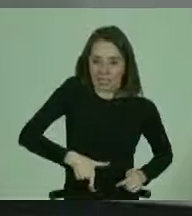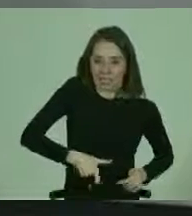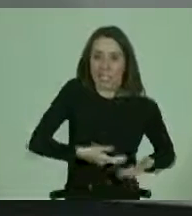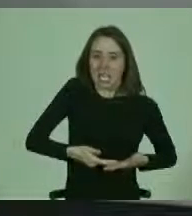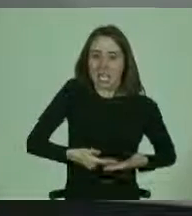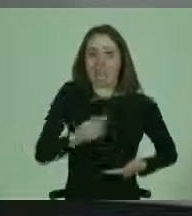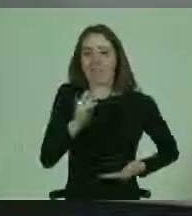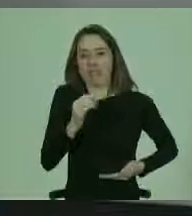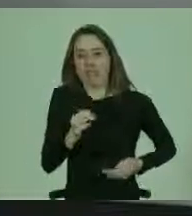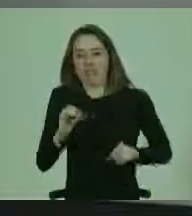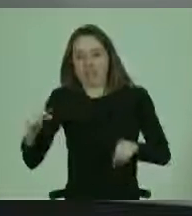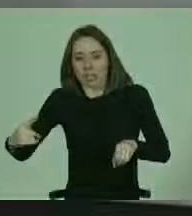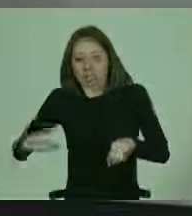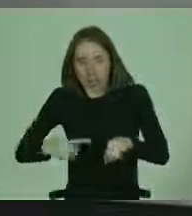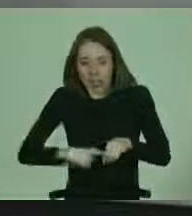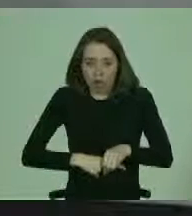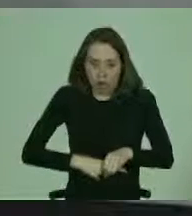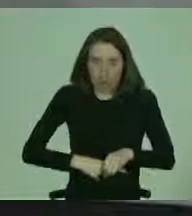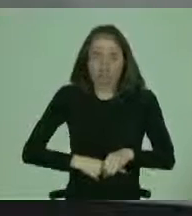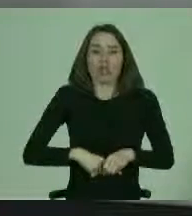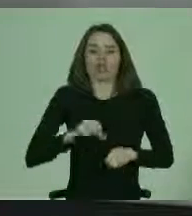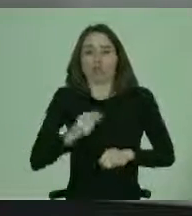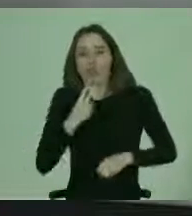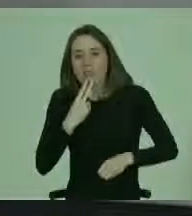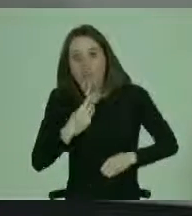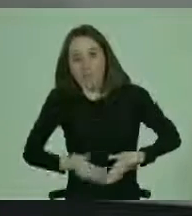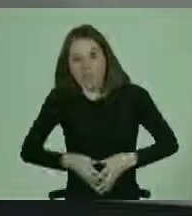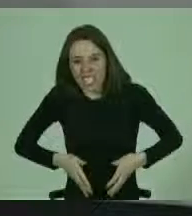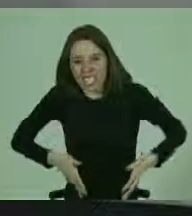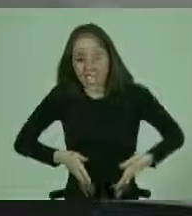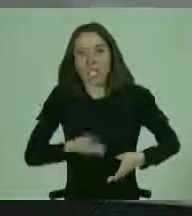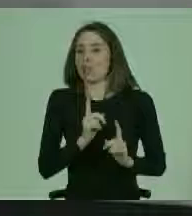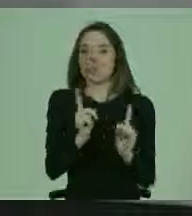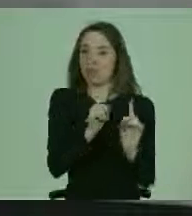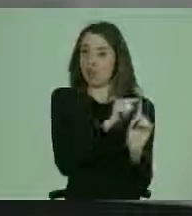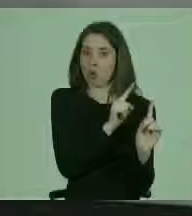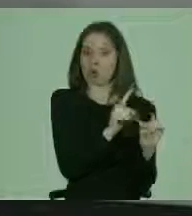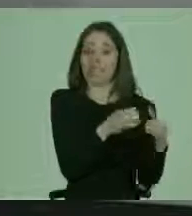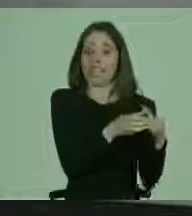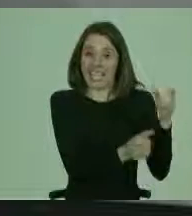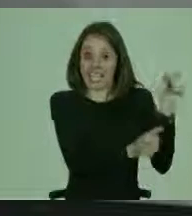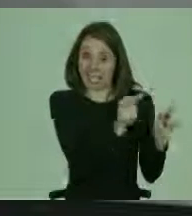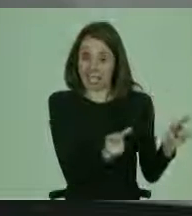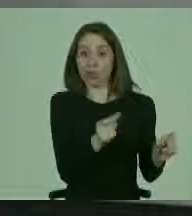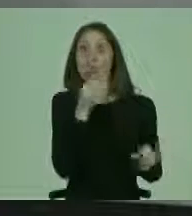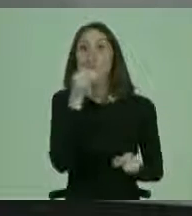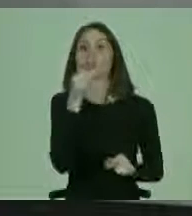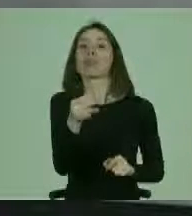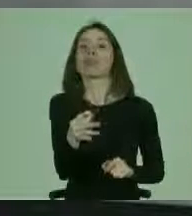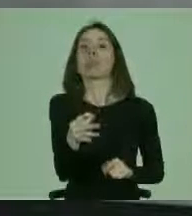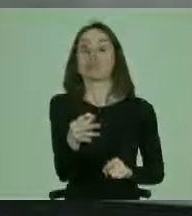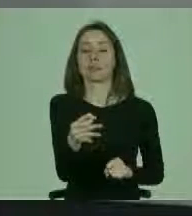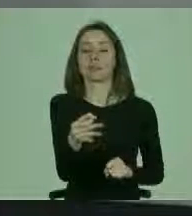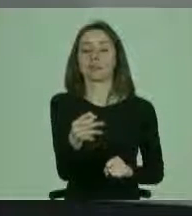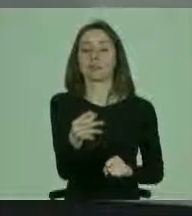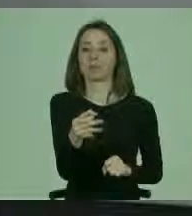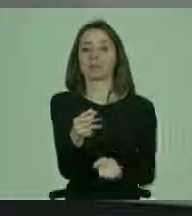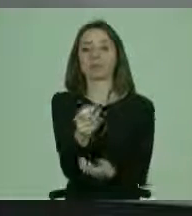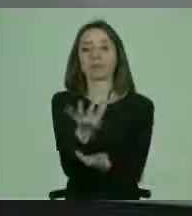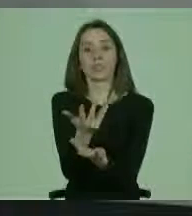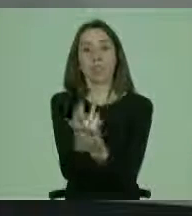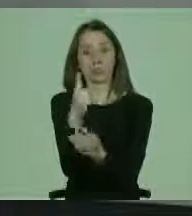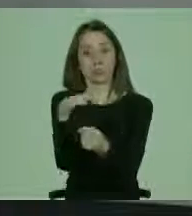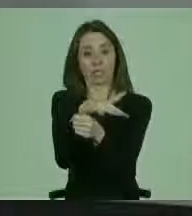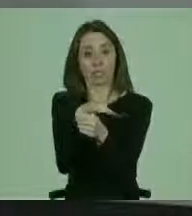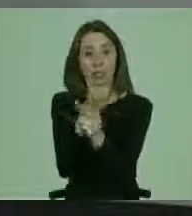que si la concepción, que si la viabilidad, no están señalando eso. Solamente están señalando que hay una